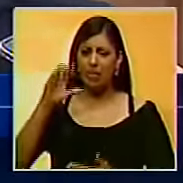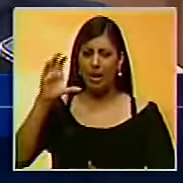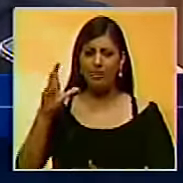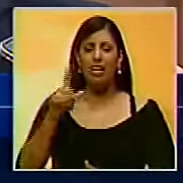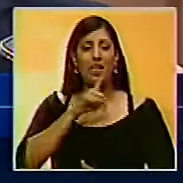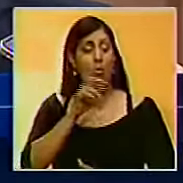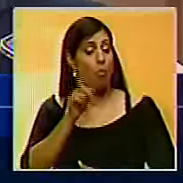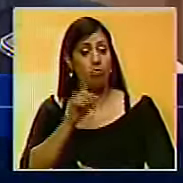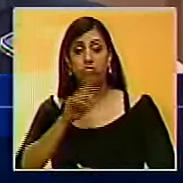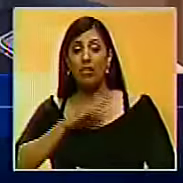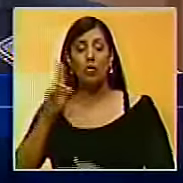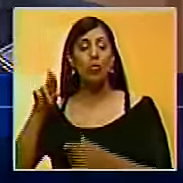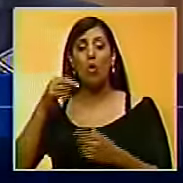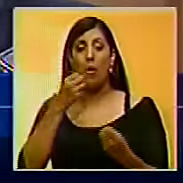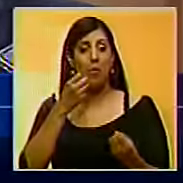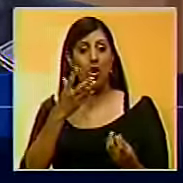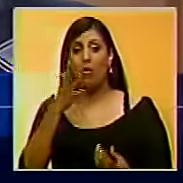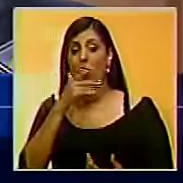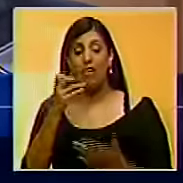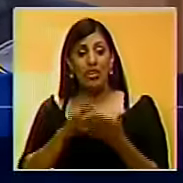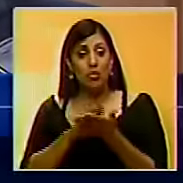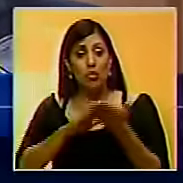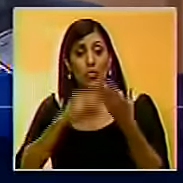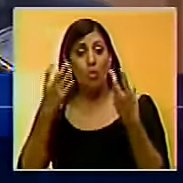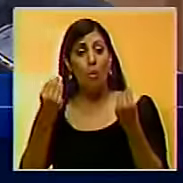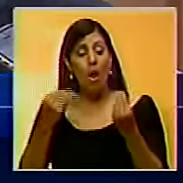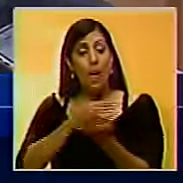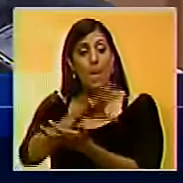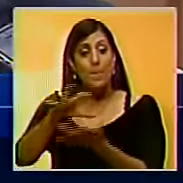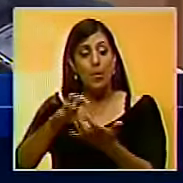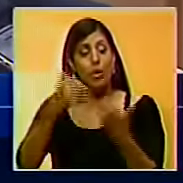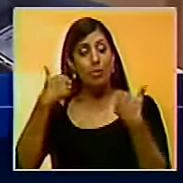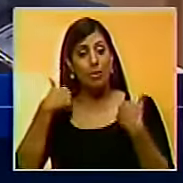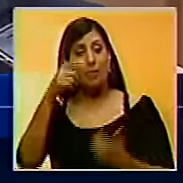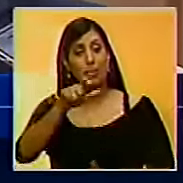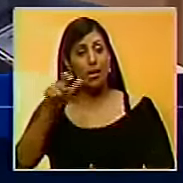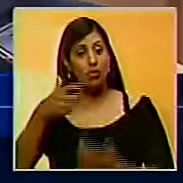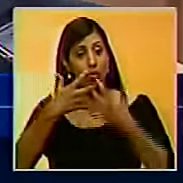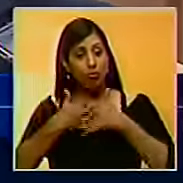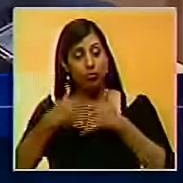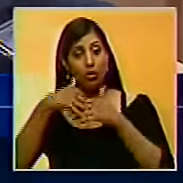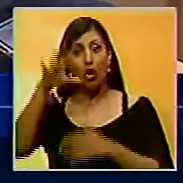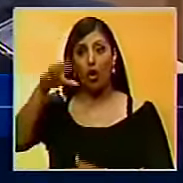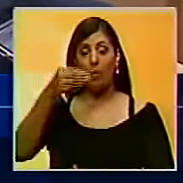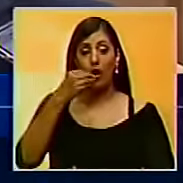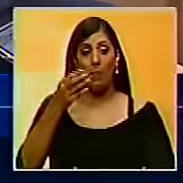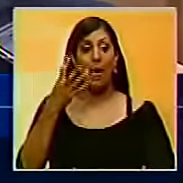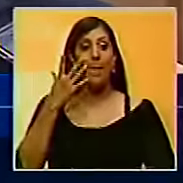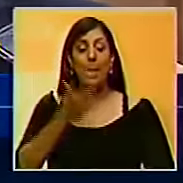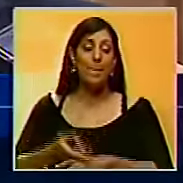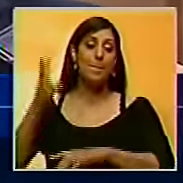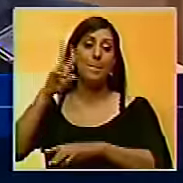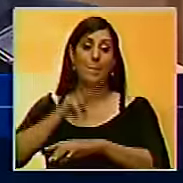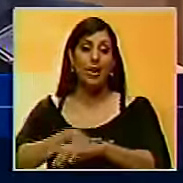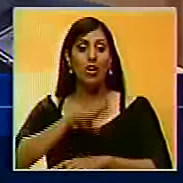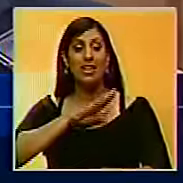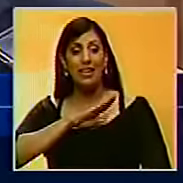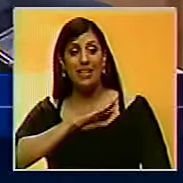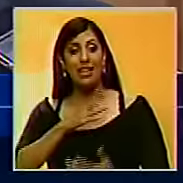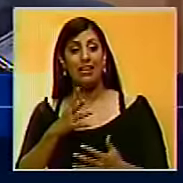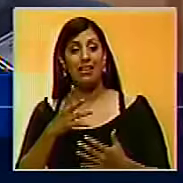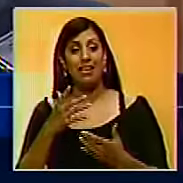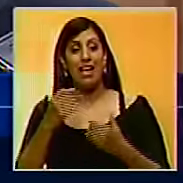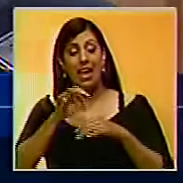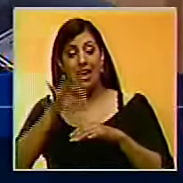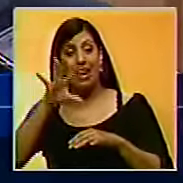país, que no va a ser nunca eficiente, no va a solventar los problemas de los consumidores venezolanos, sino que por el contrario puede tender a